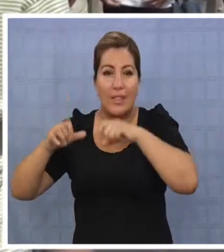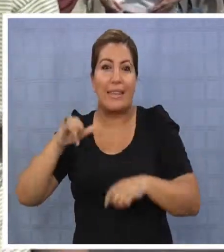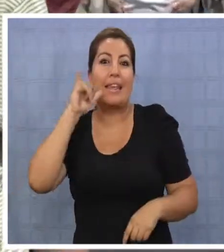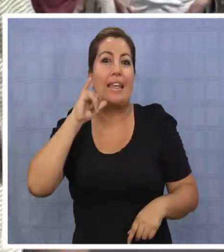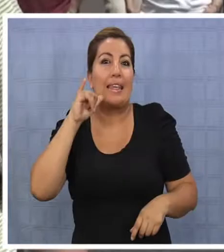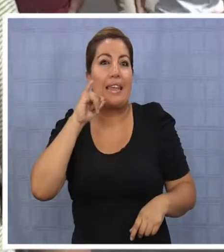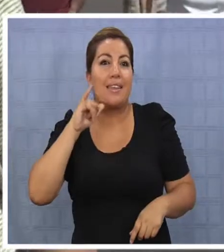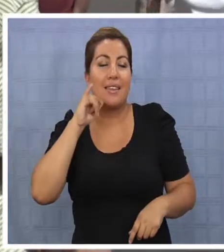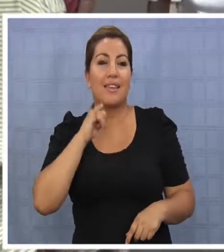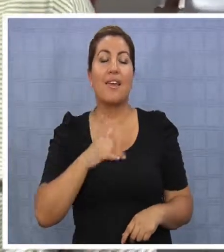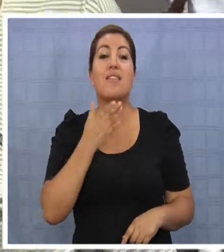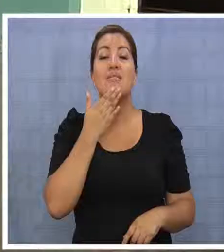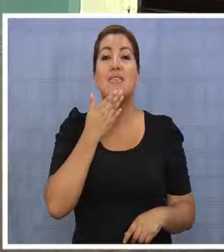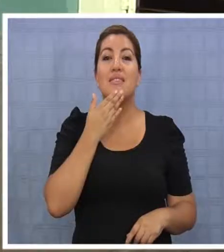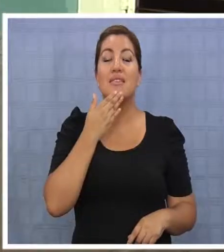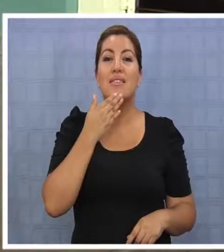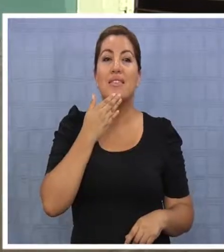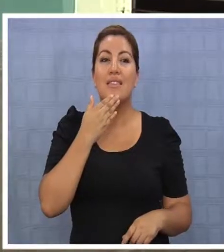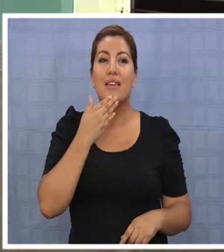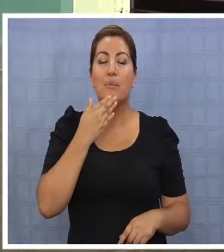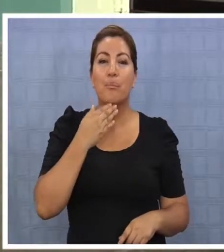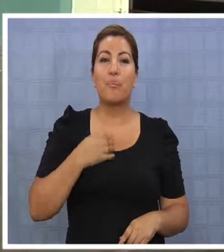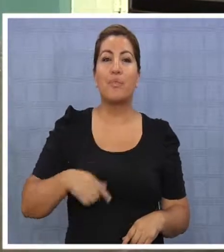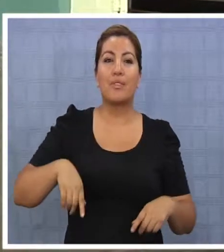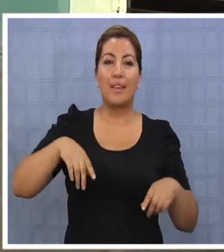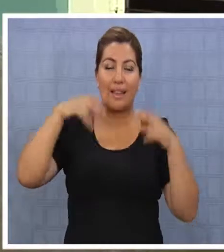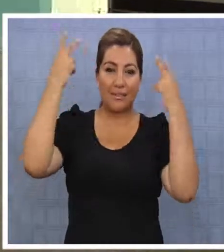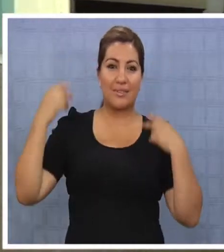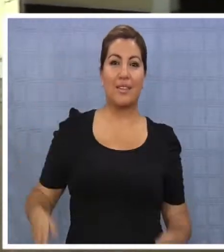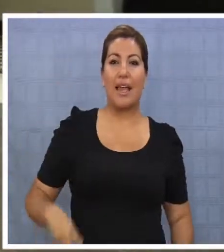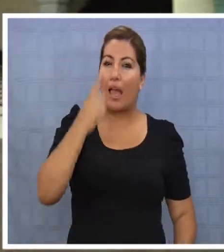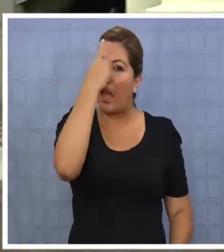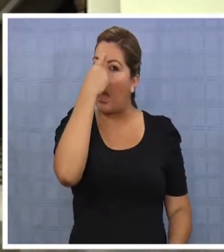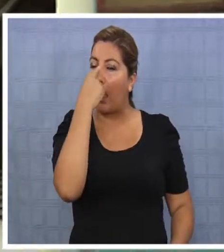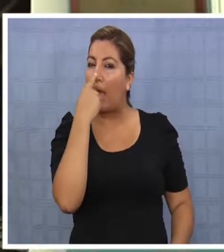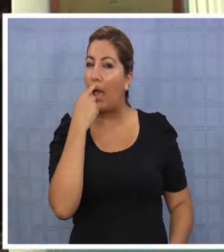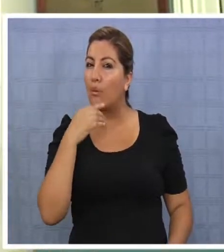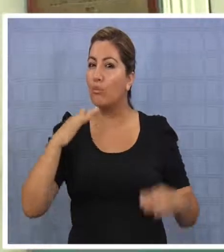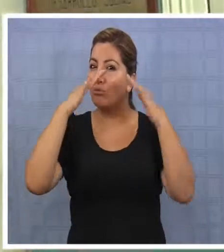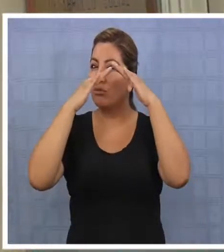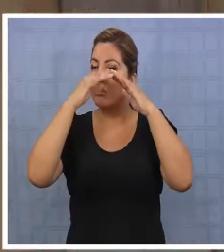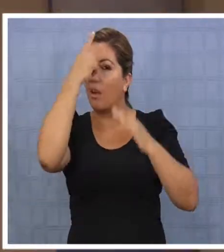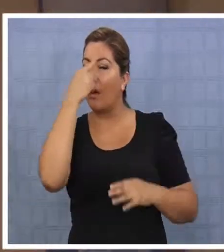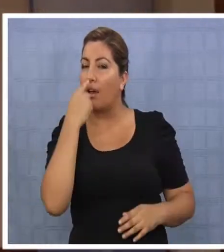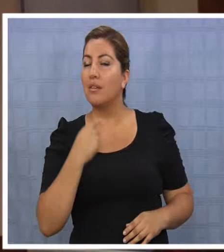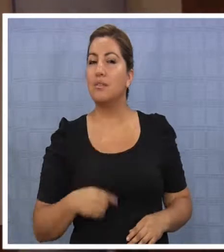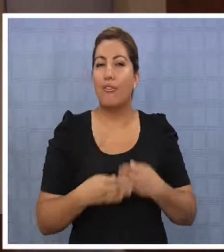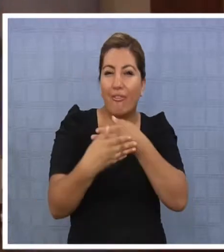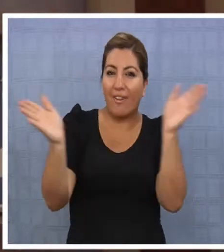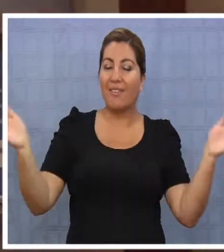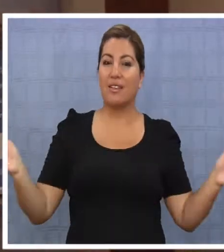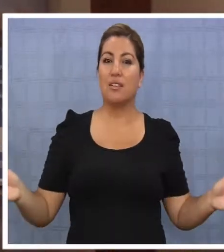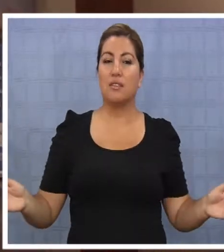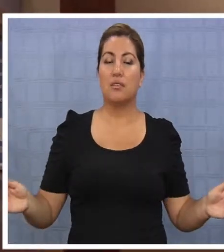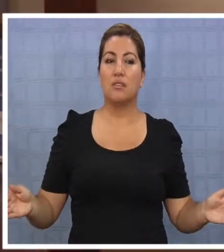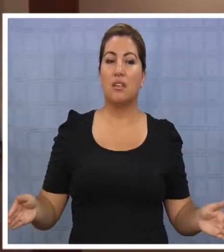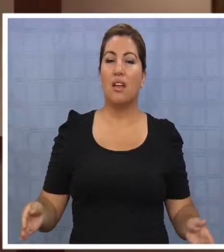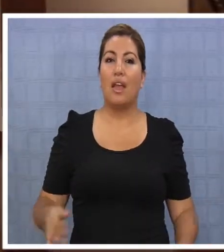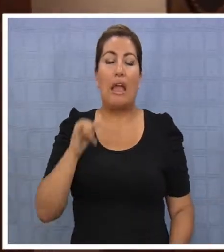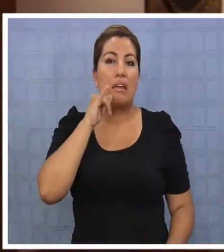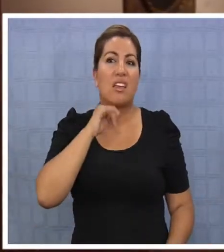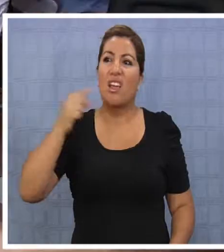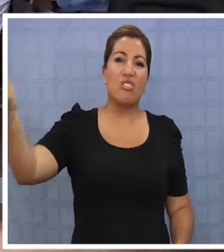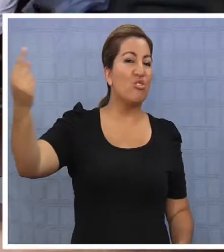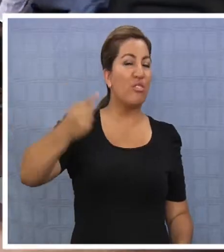los turistas estarán en la ciudad. También se abrirá el Museo Regional y la Sala de Arte Casa Coyahuasi. No recalan en